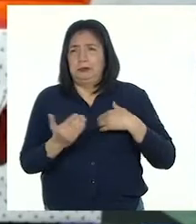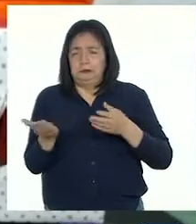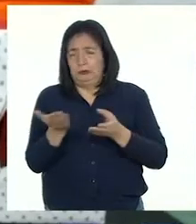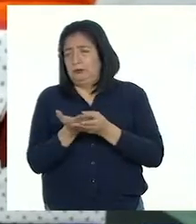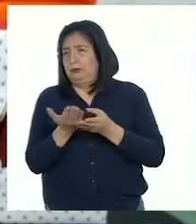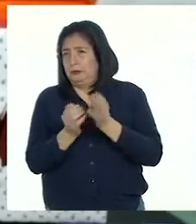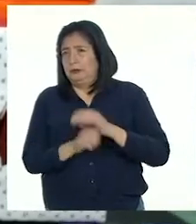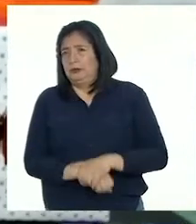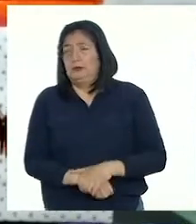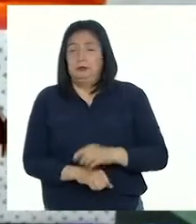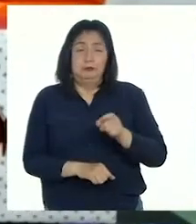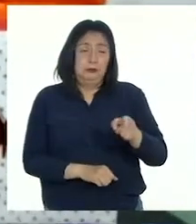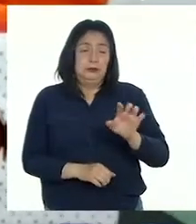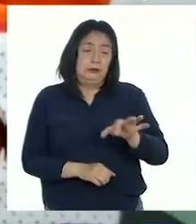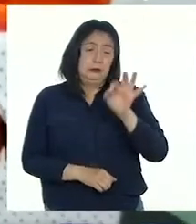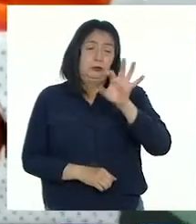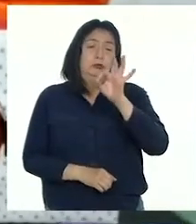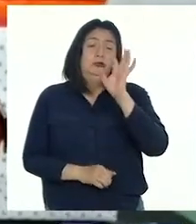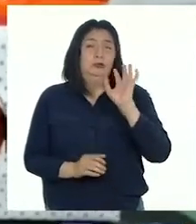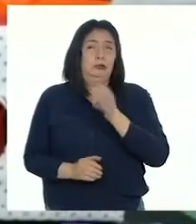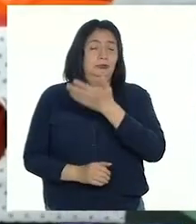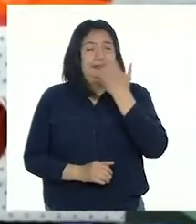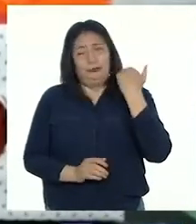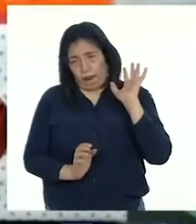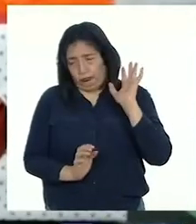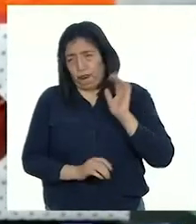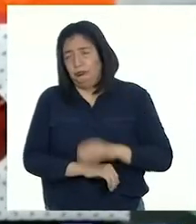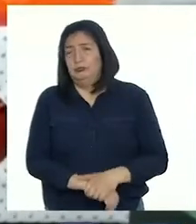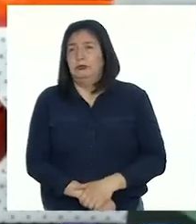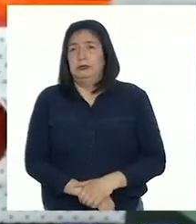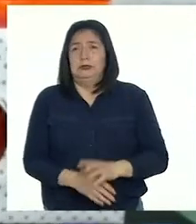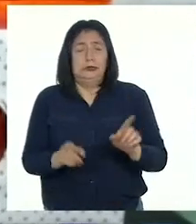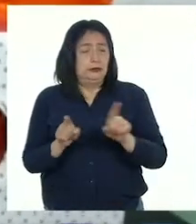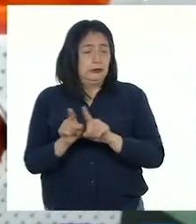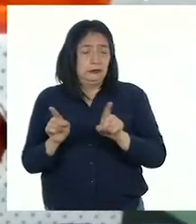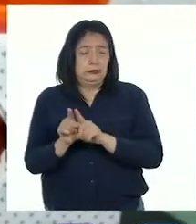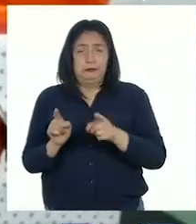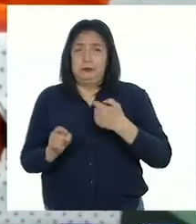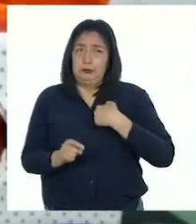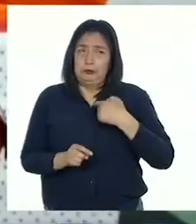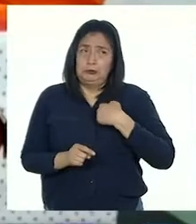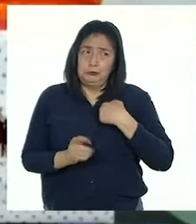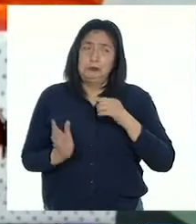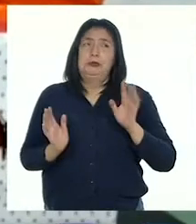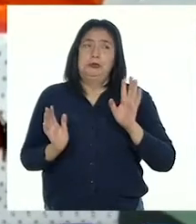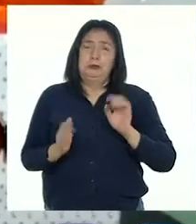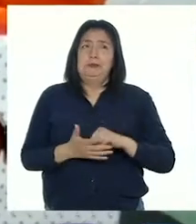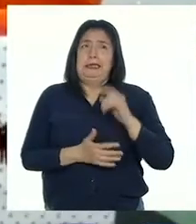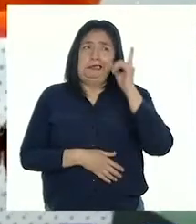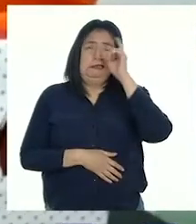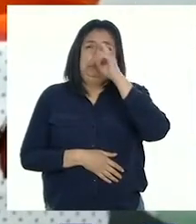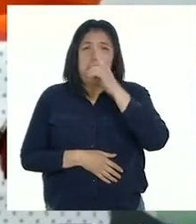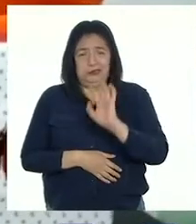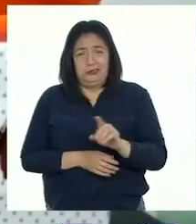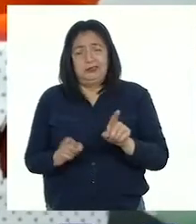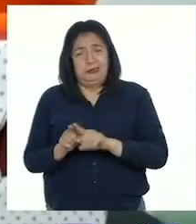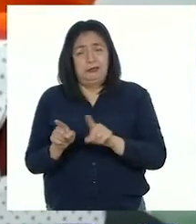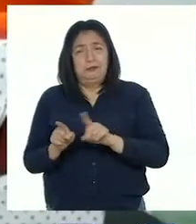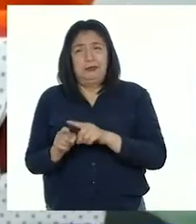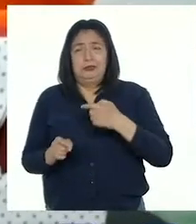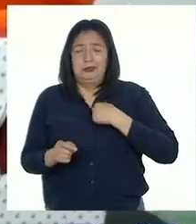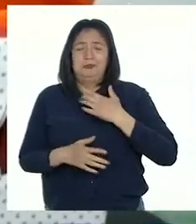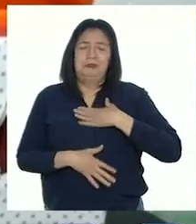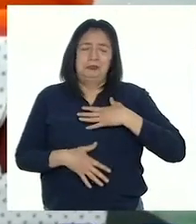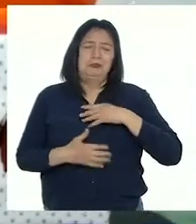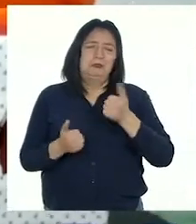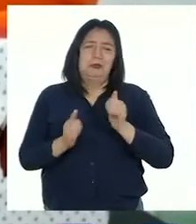portafolio para escoger los mejores y también los que me resultan más difíciles. Me he